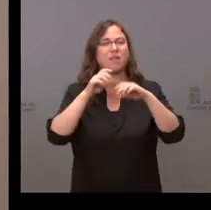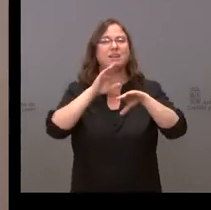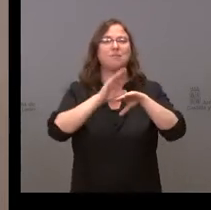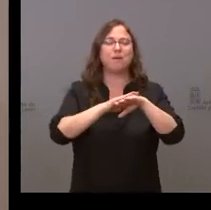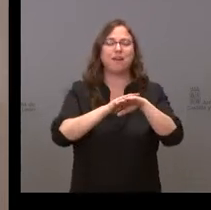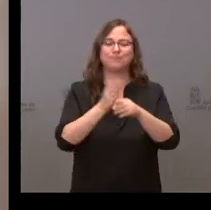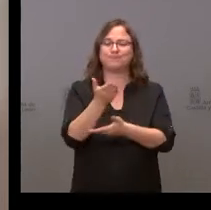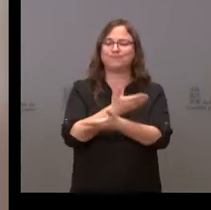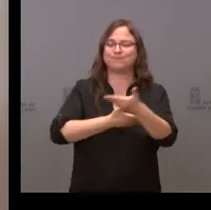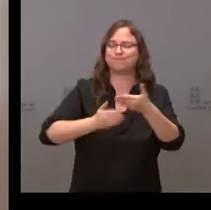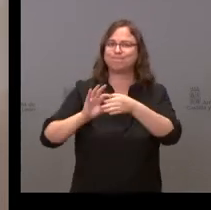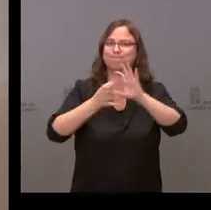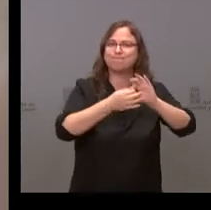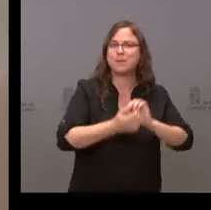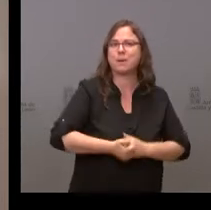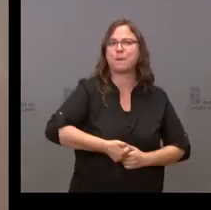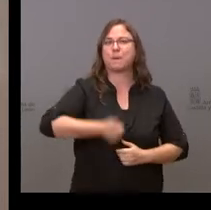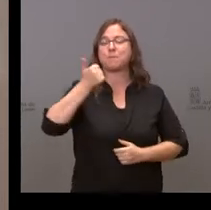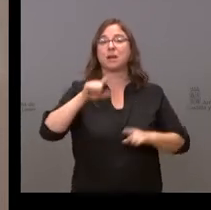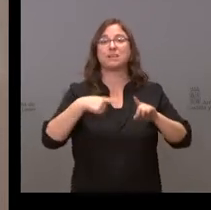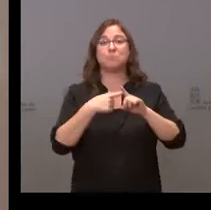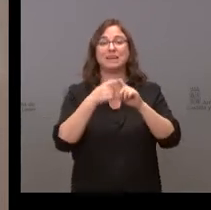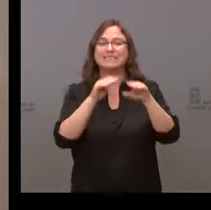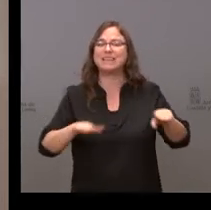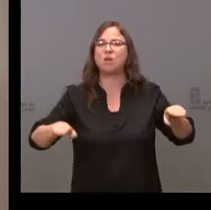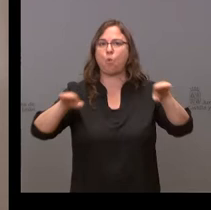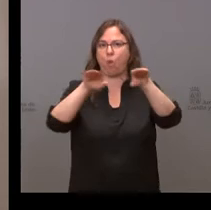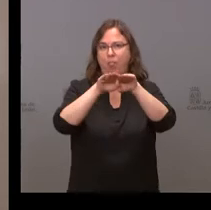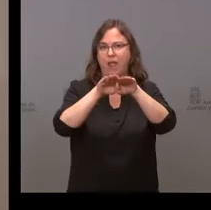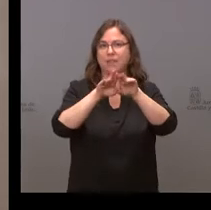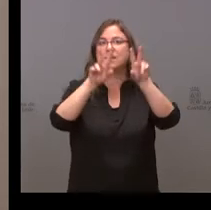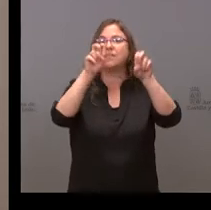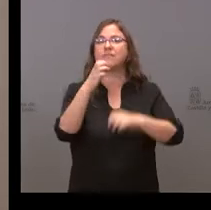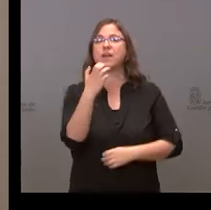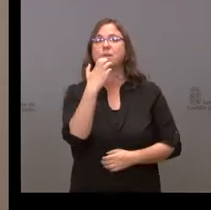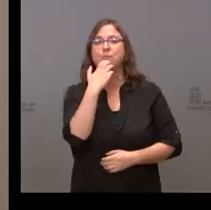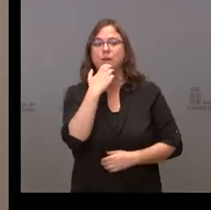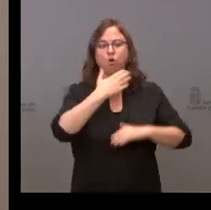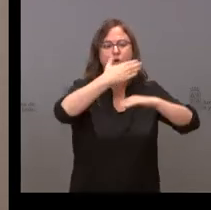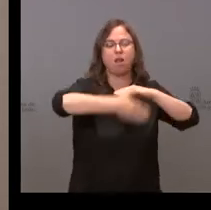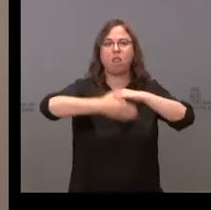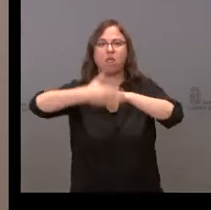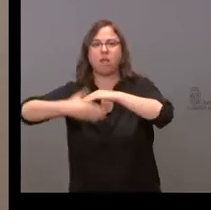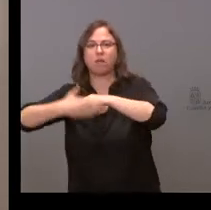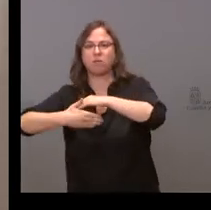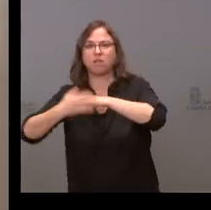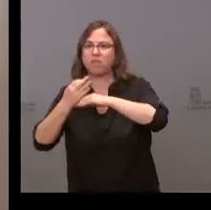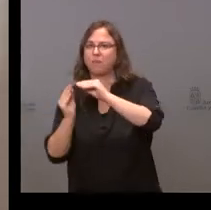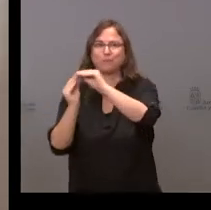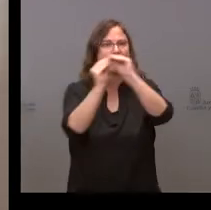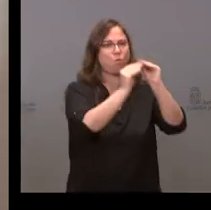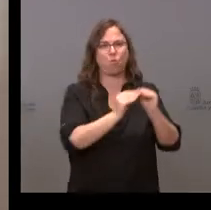coordinación, por que haya igualdad en aspectos tan esenciales como las restricciones que debemos adoptar,